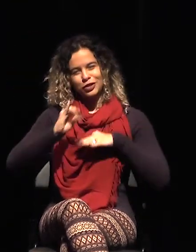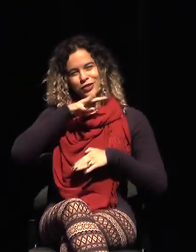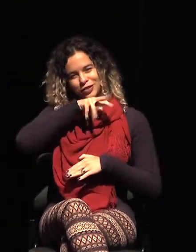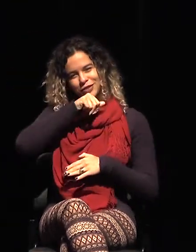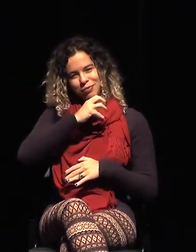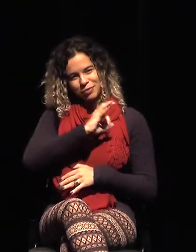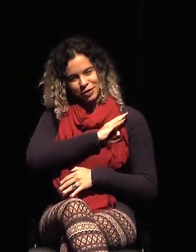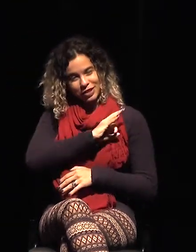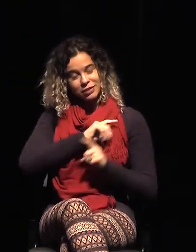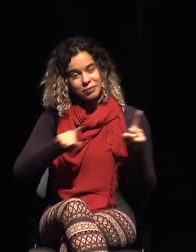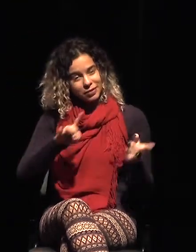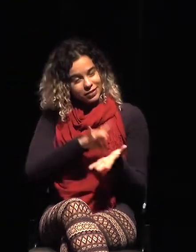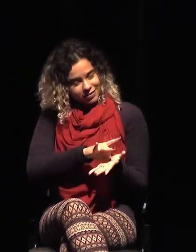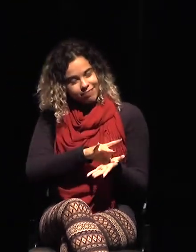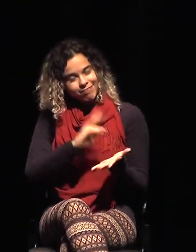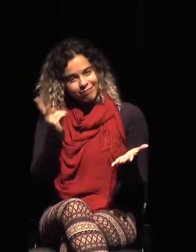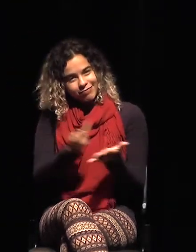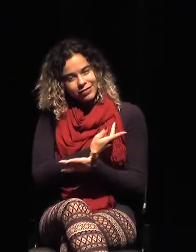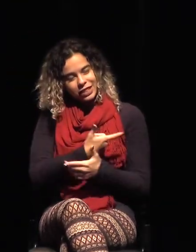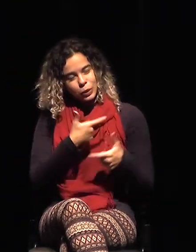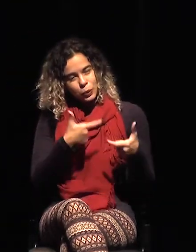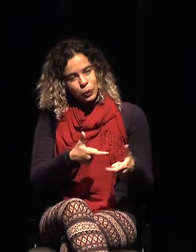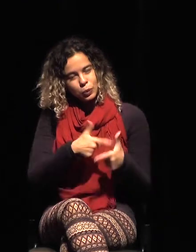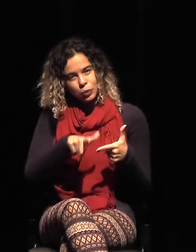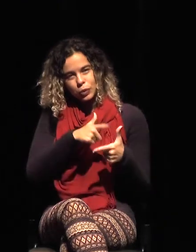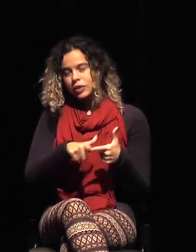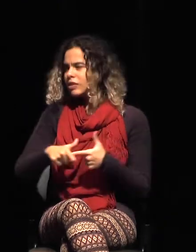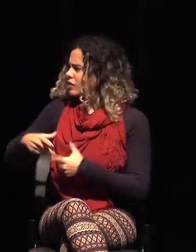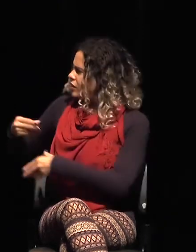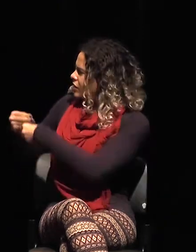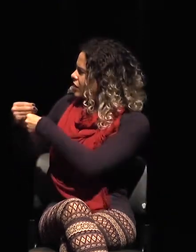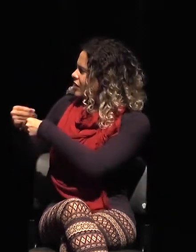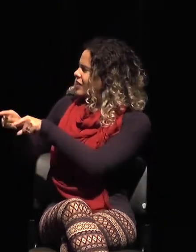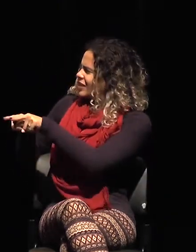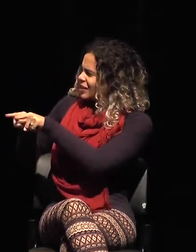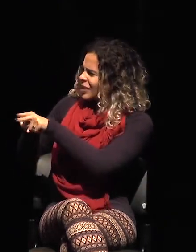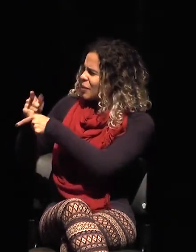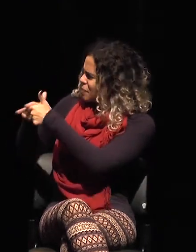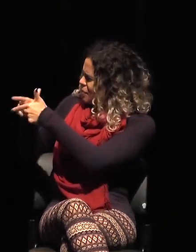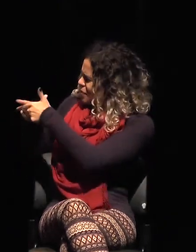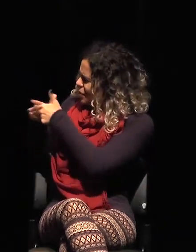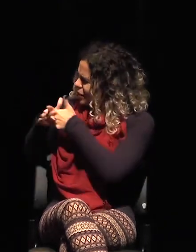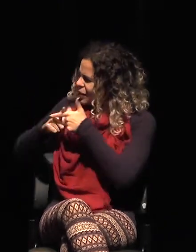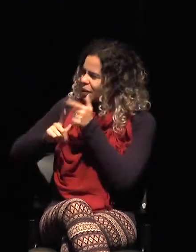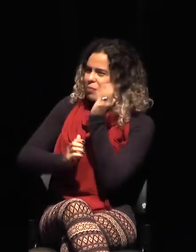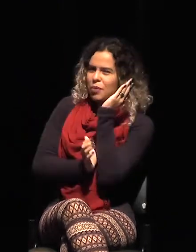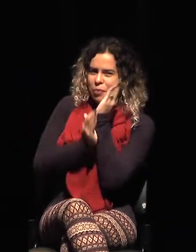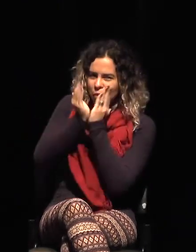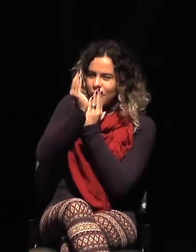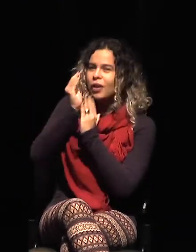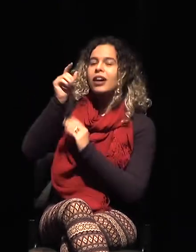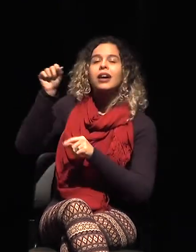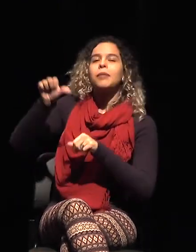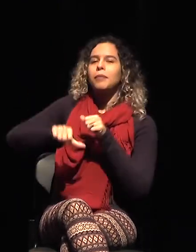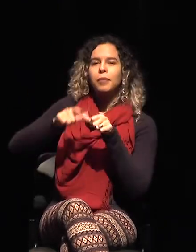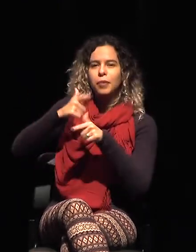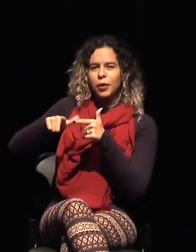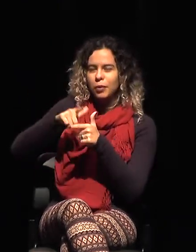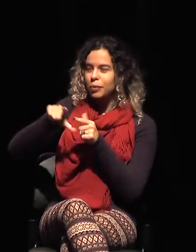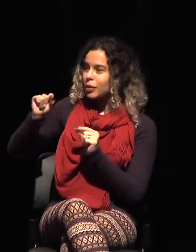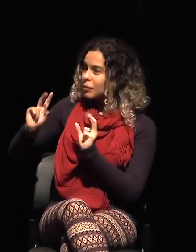arte. Claro, pero es que además de todos los temas burocráticos, hay un problema también, claro, filosófico, de la